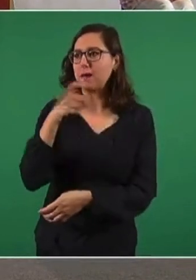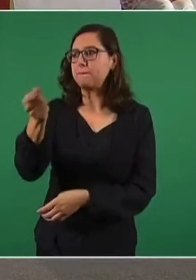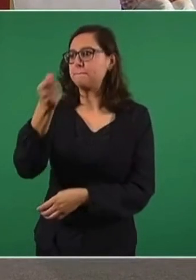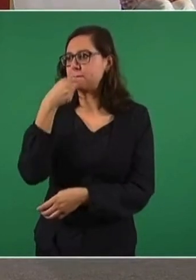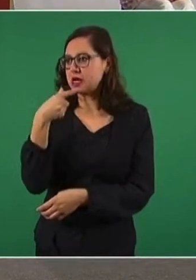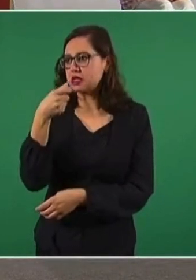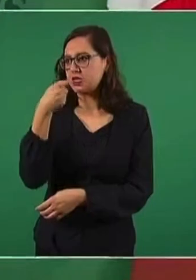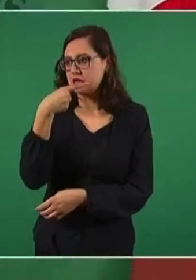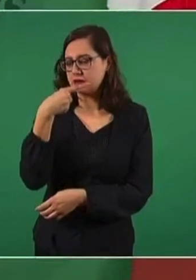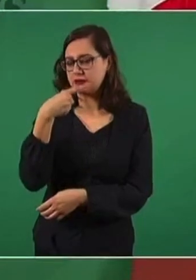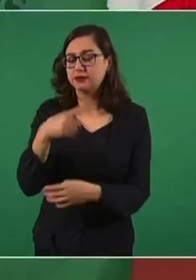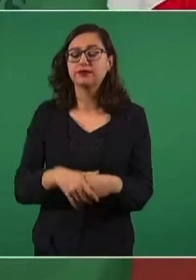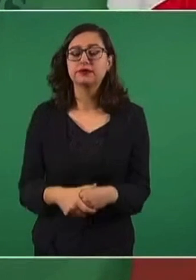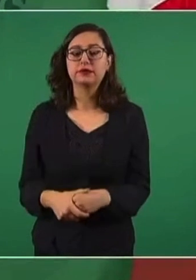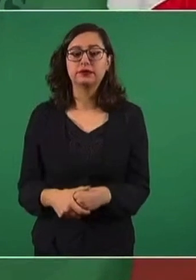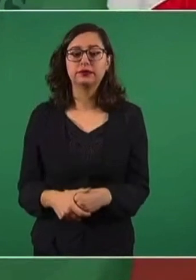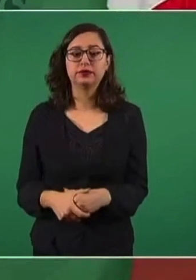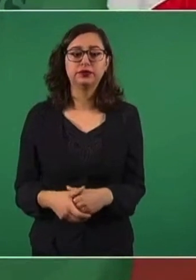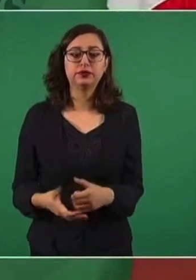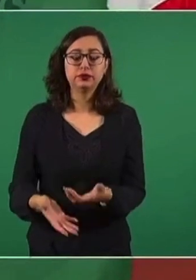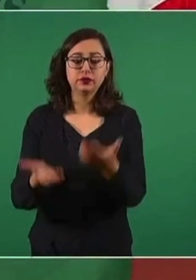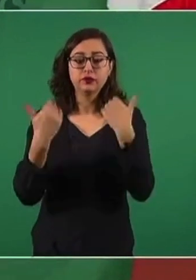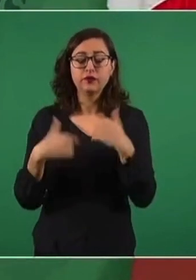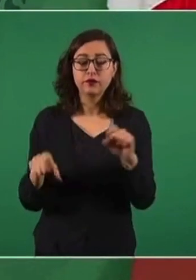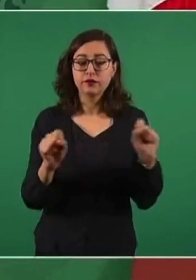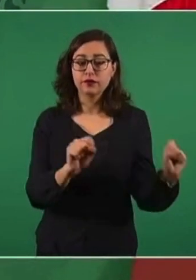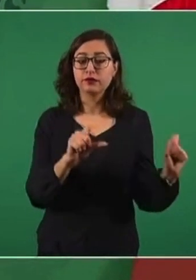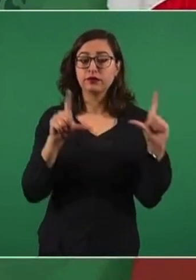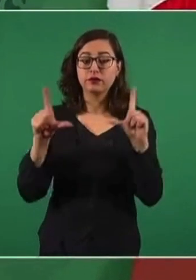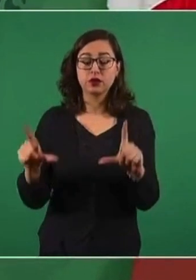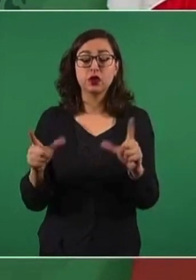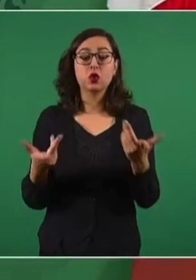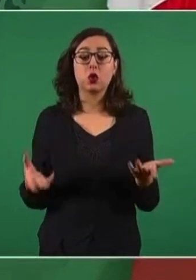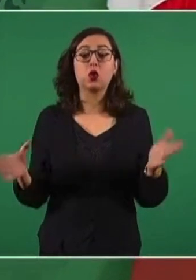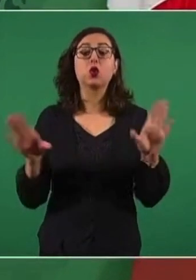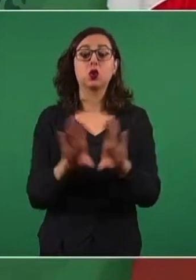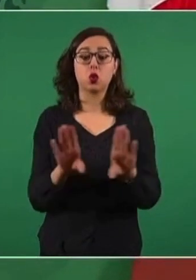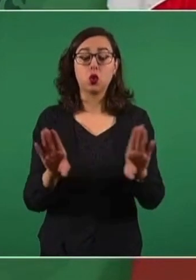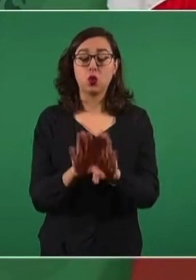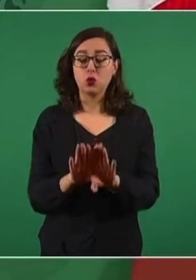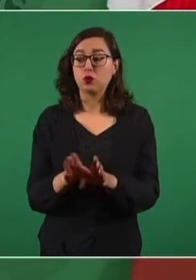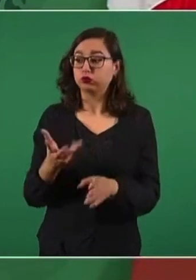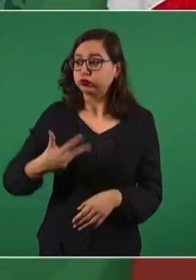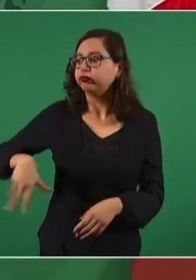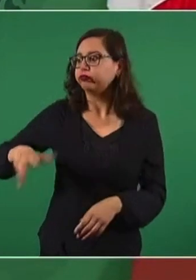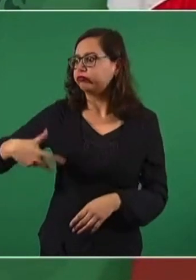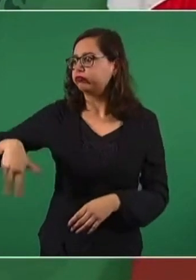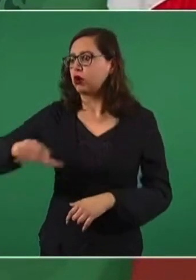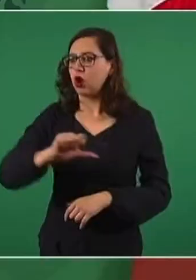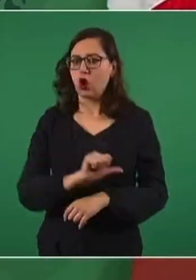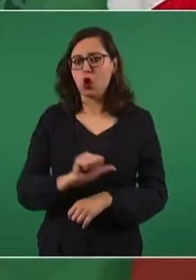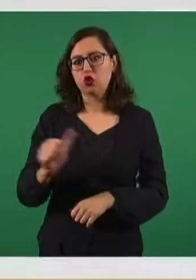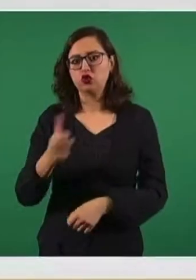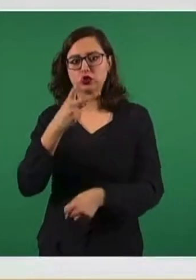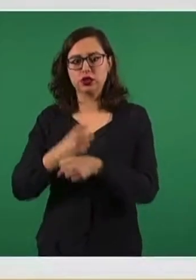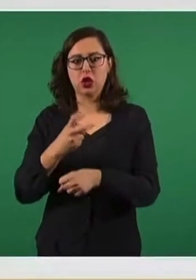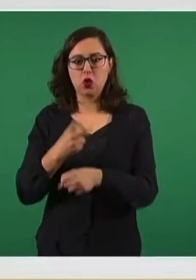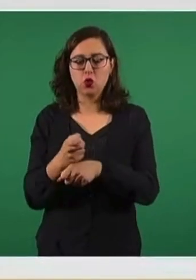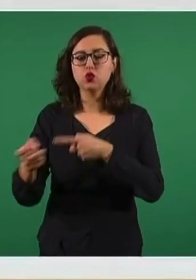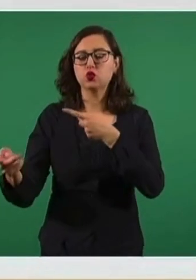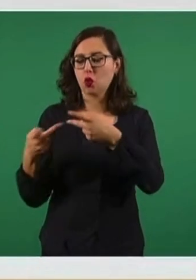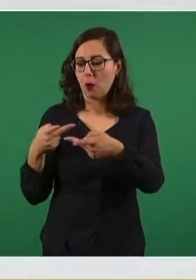siguiente lámina vemos en qué consistió dicho plan B. Y estuvimos para ello